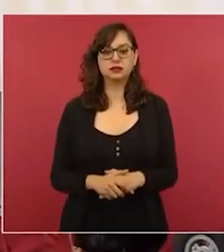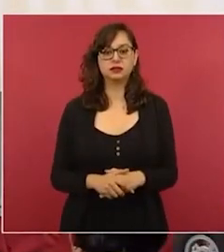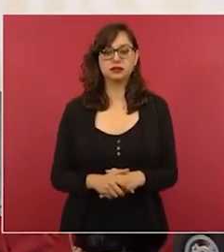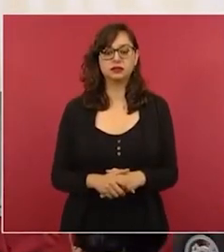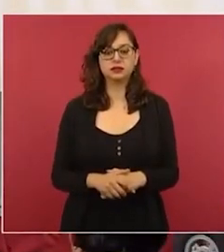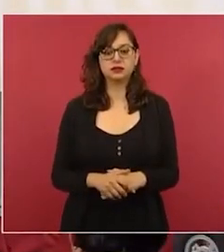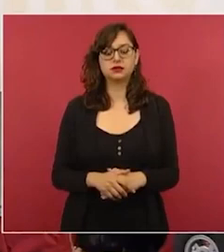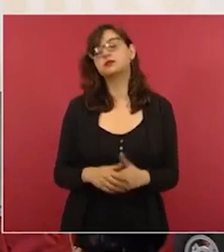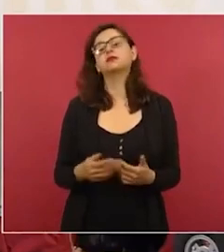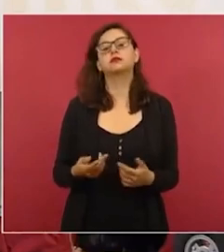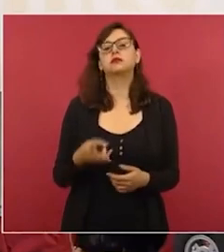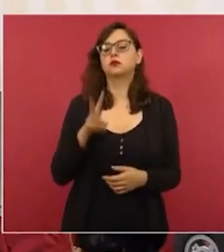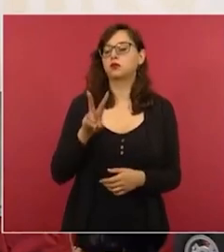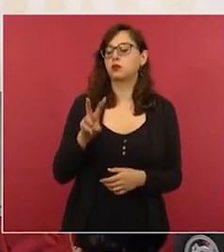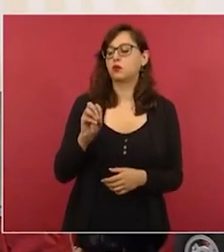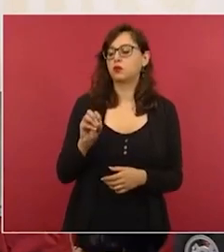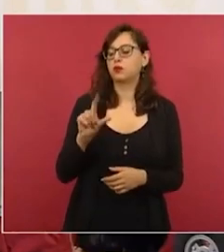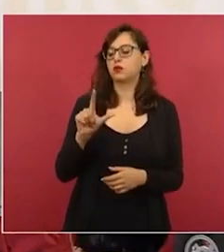Volari